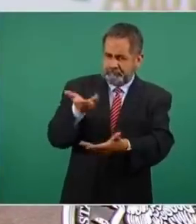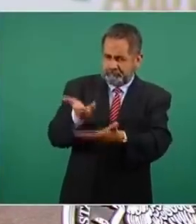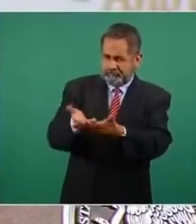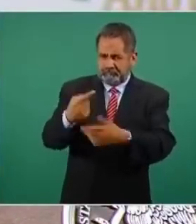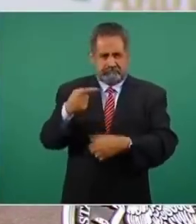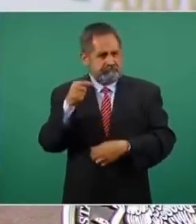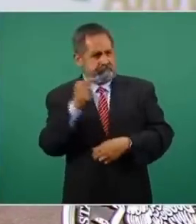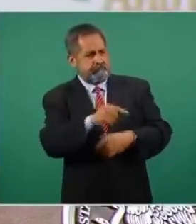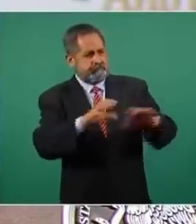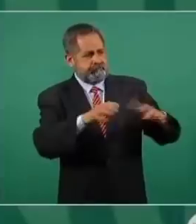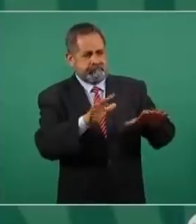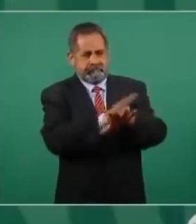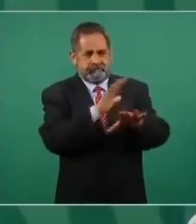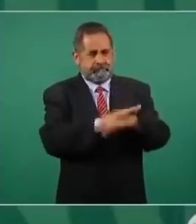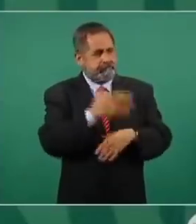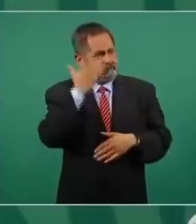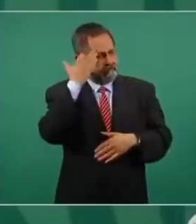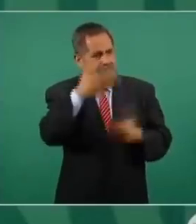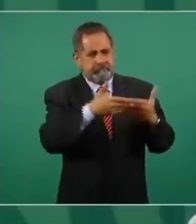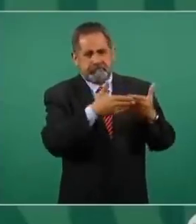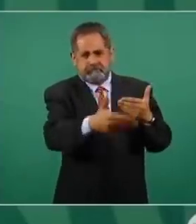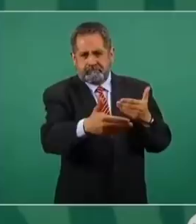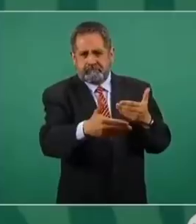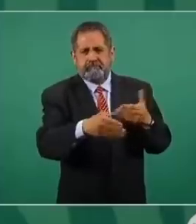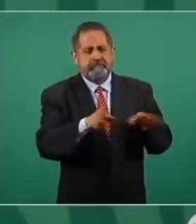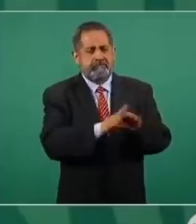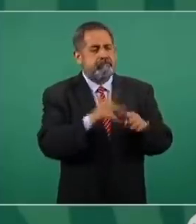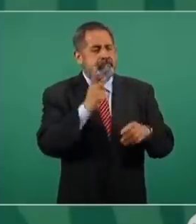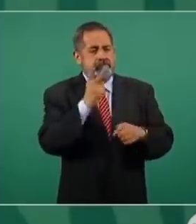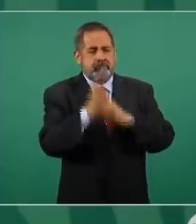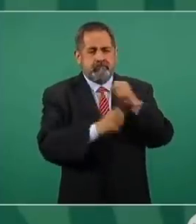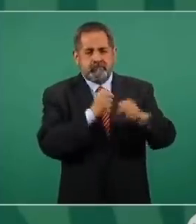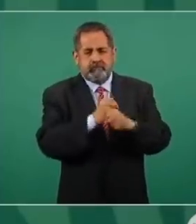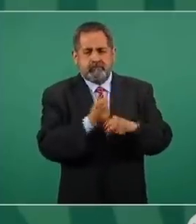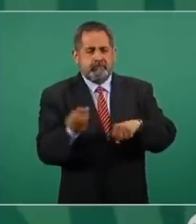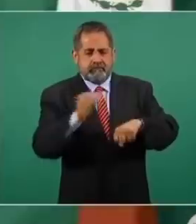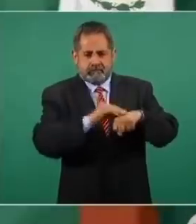sobre la ampliación del periodo de dos años